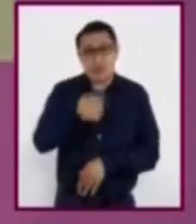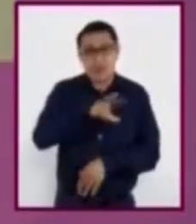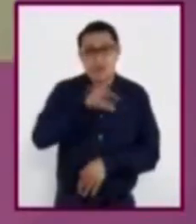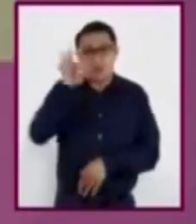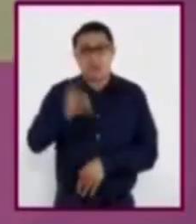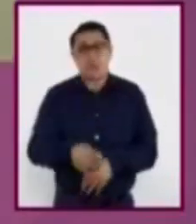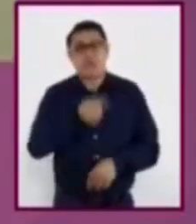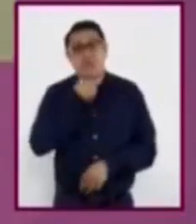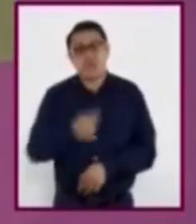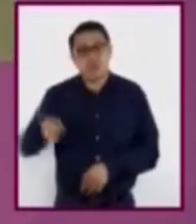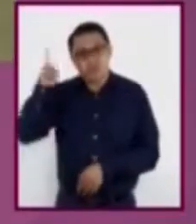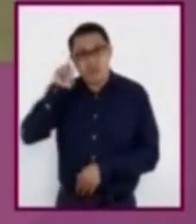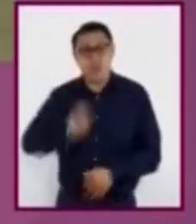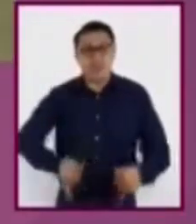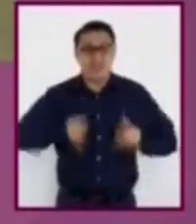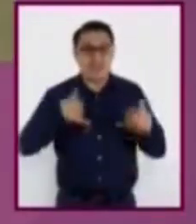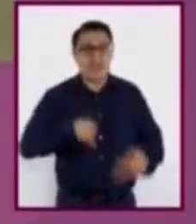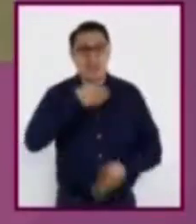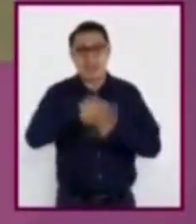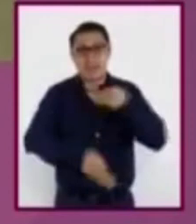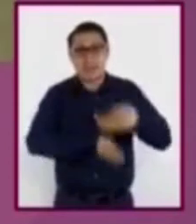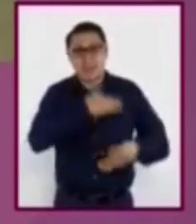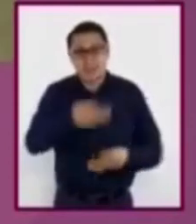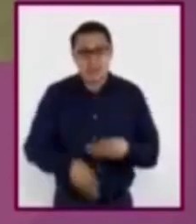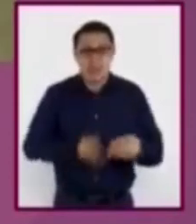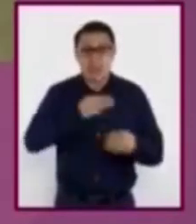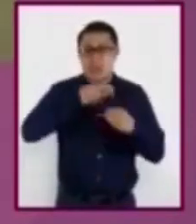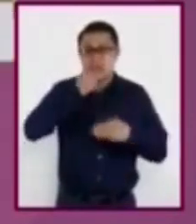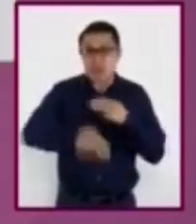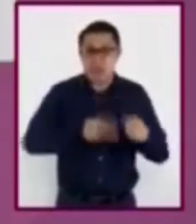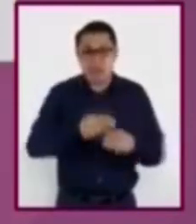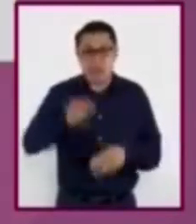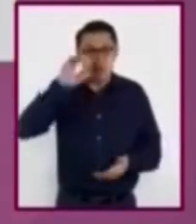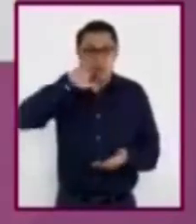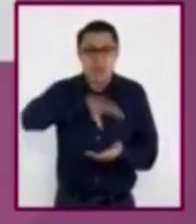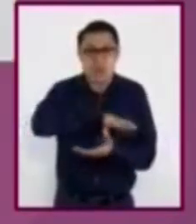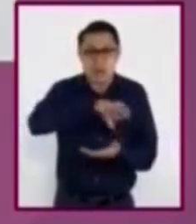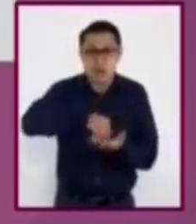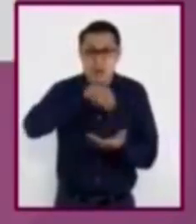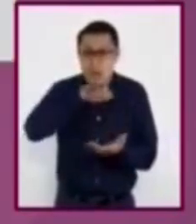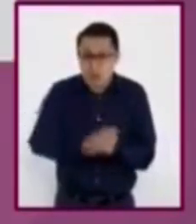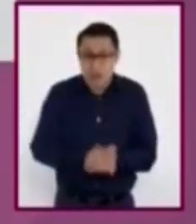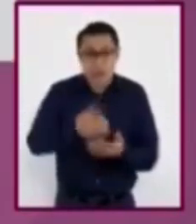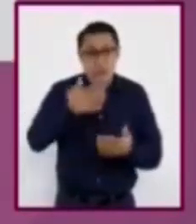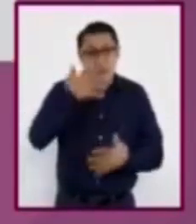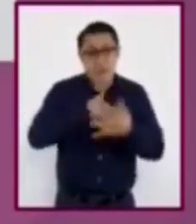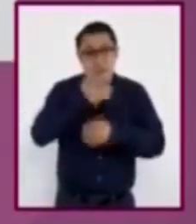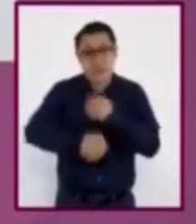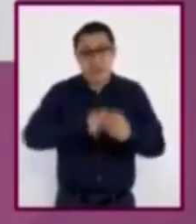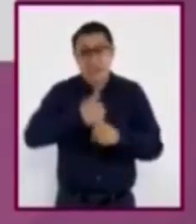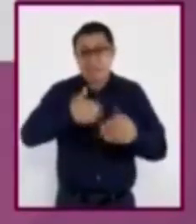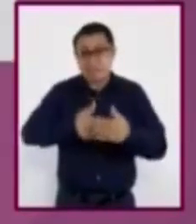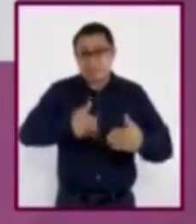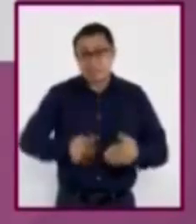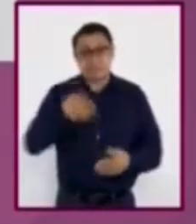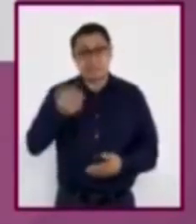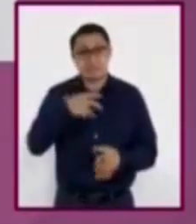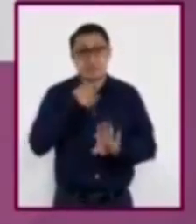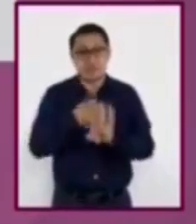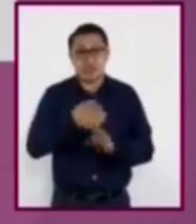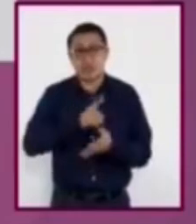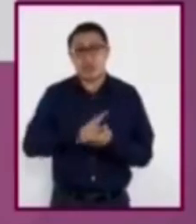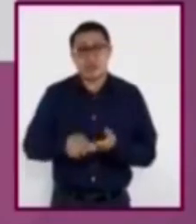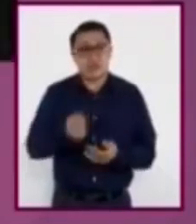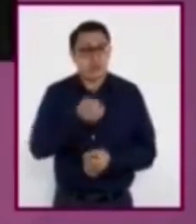adolescentes de todo el mundo contrae matrimonio antes de cumplir los 15 años, lo cual afecta sus derechos a la salud, la protección